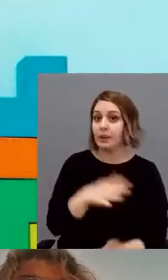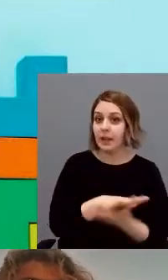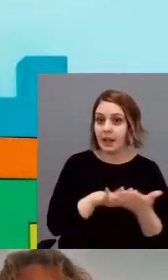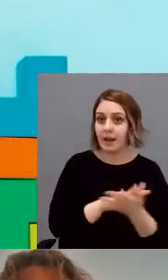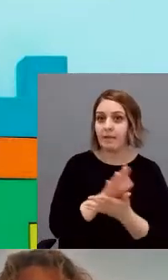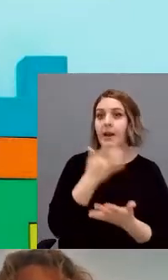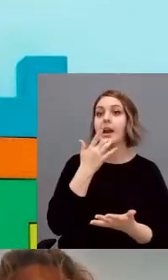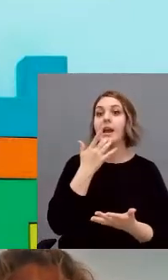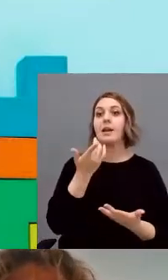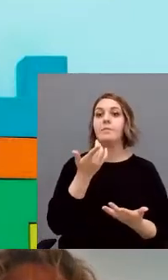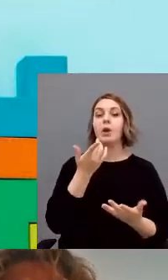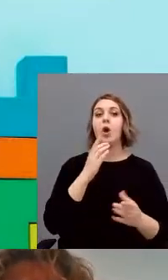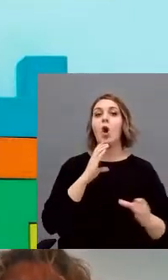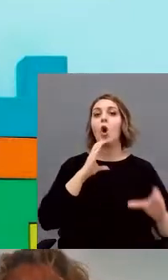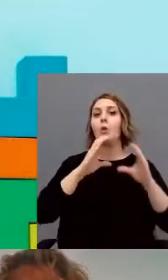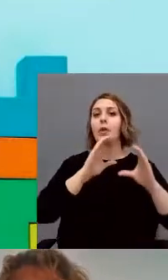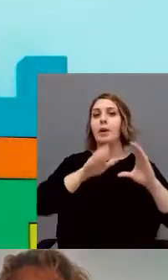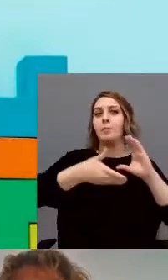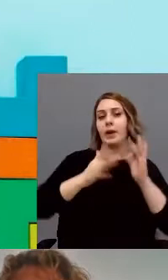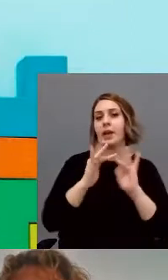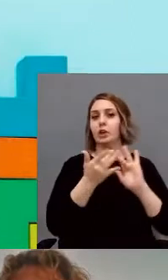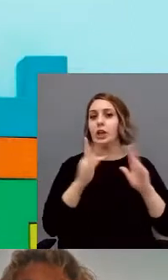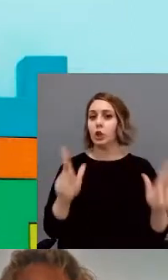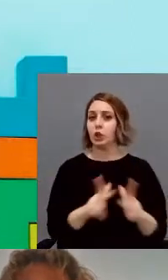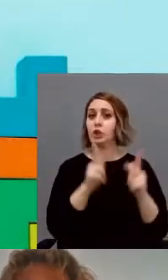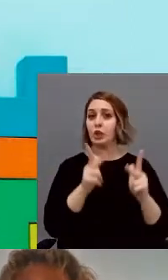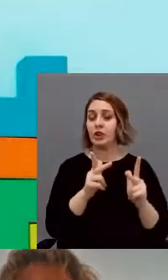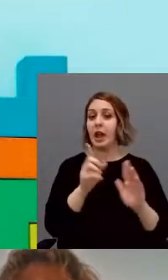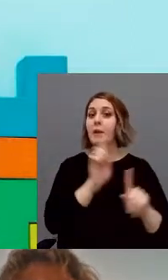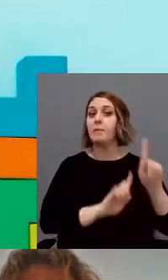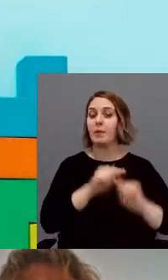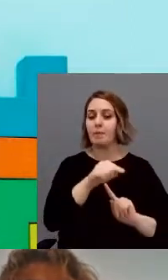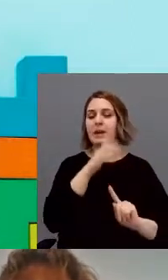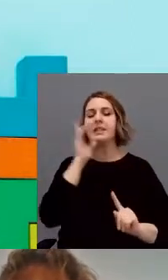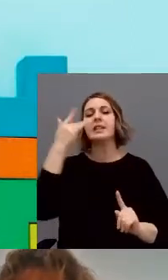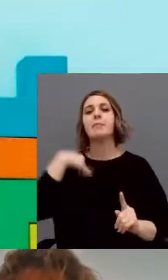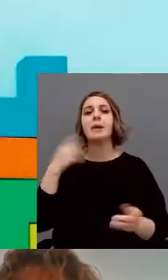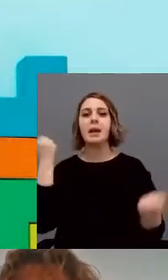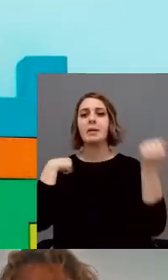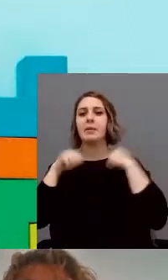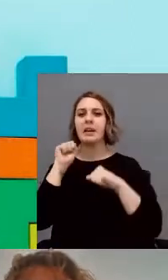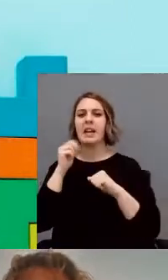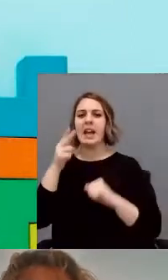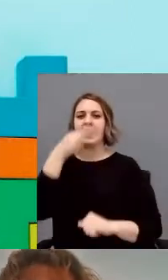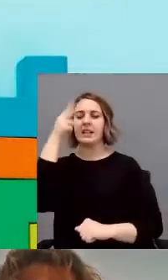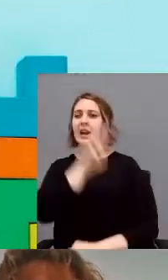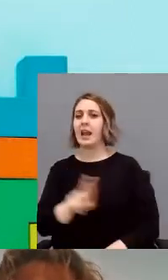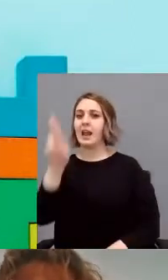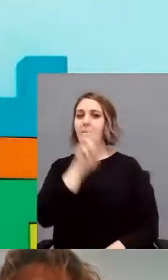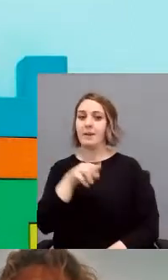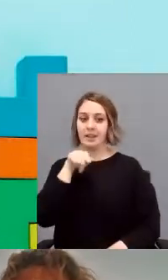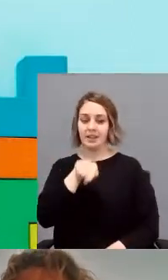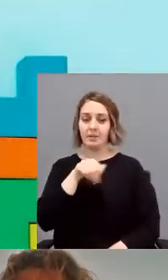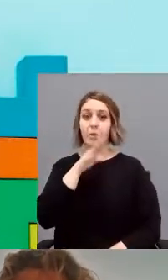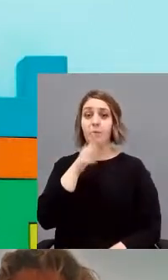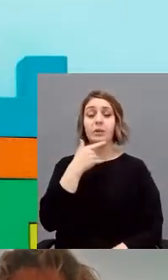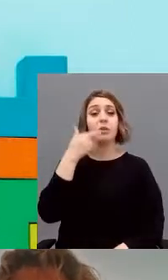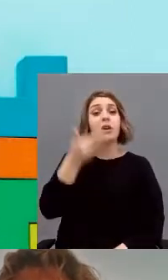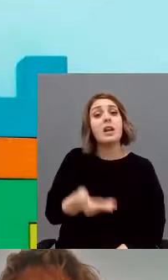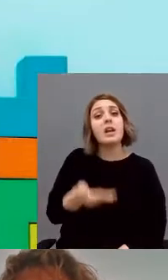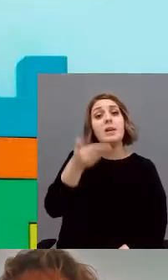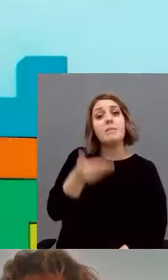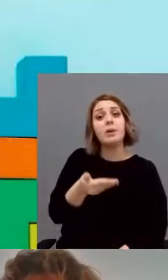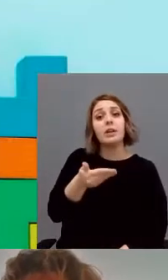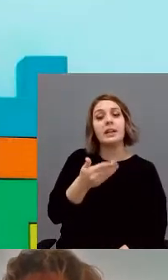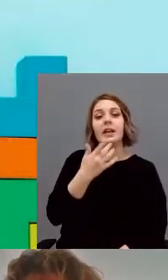un sesgo en comunicación e interacción social y en la presencia de comportamientos e intereses repetitivos. Palabras importantes,